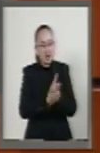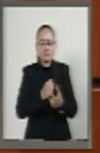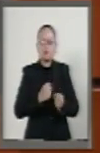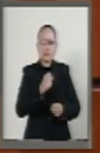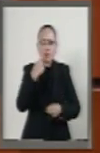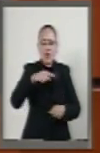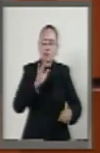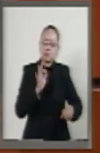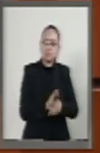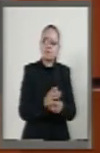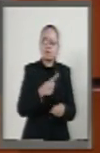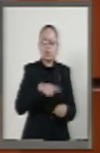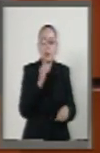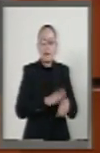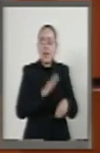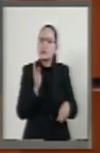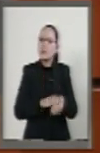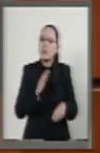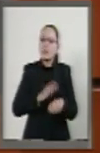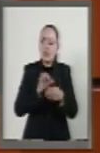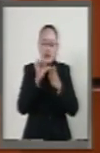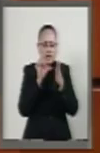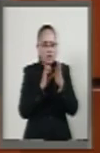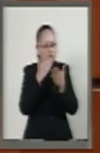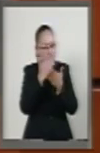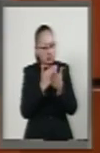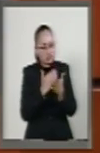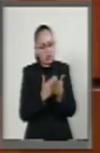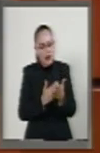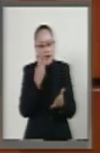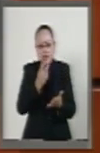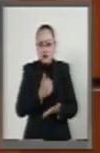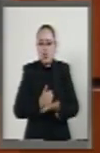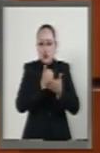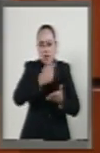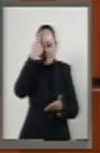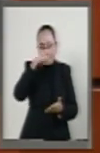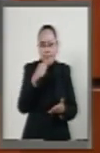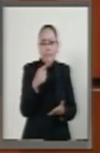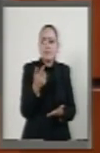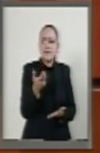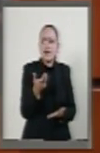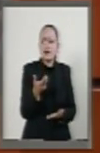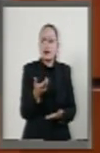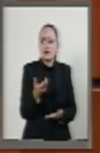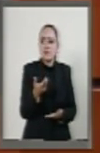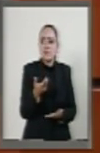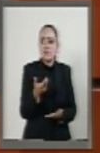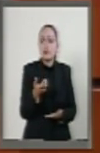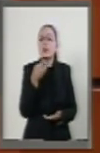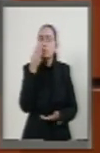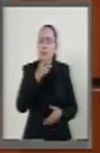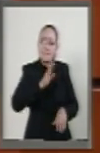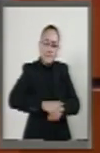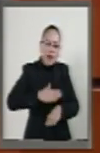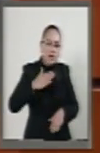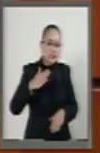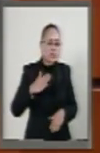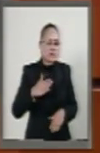y rebustecer la modificación de sus artículos, creo que contribuiría de gran manera a darle